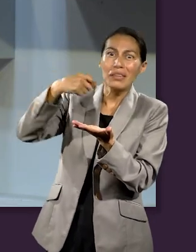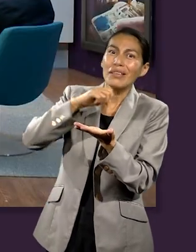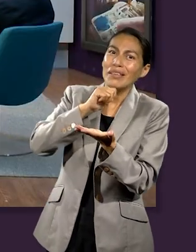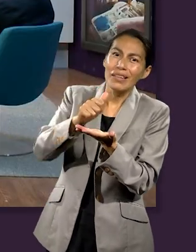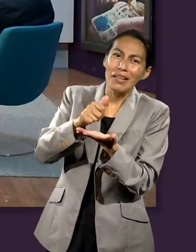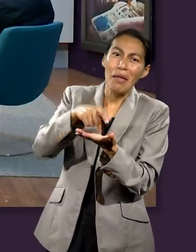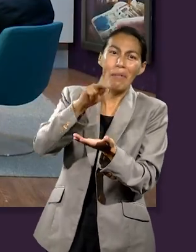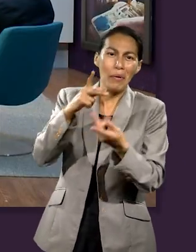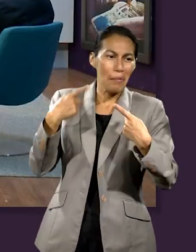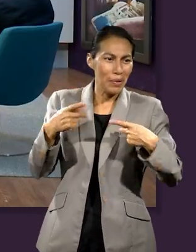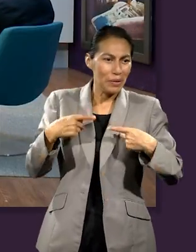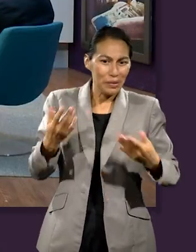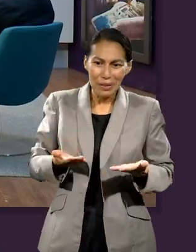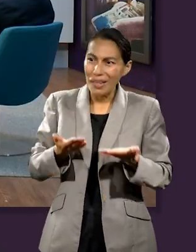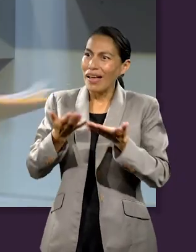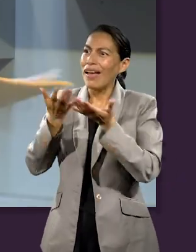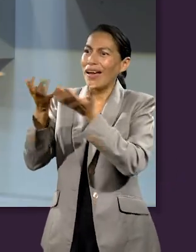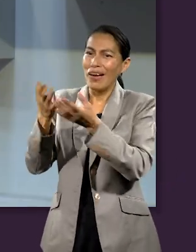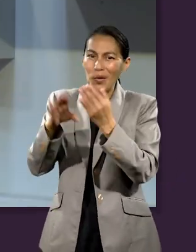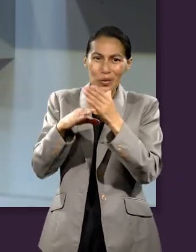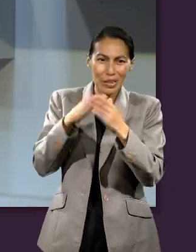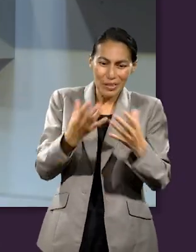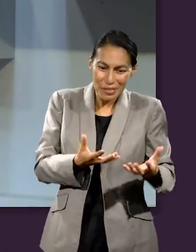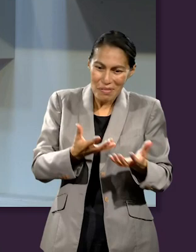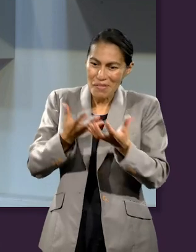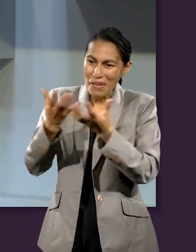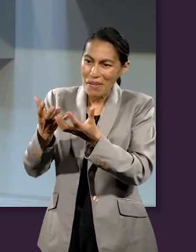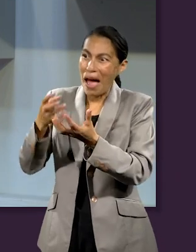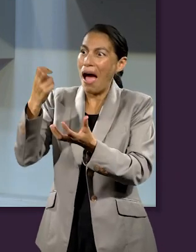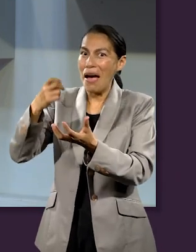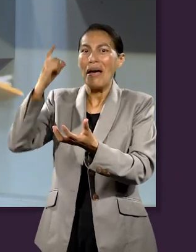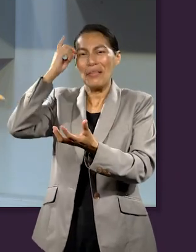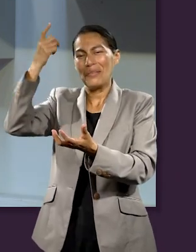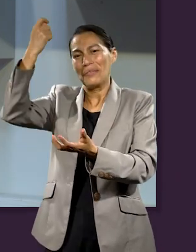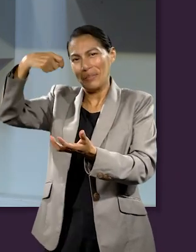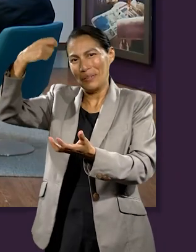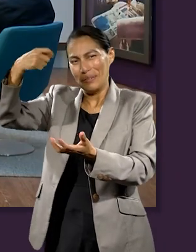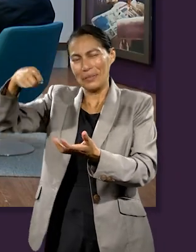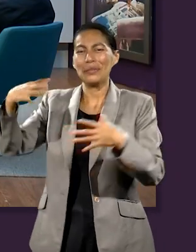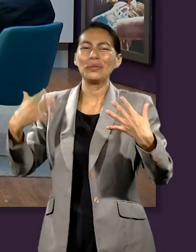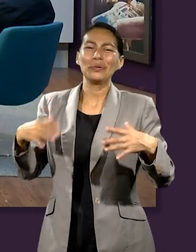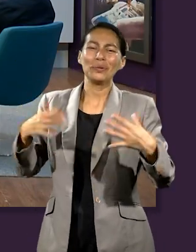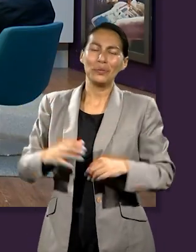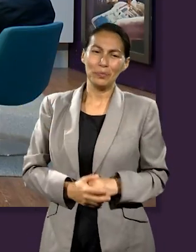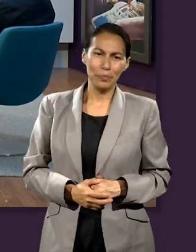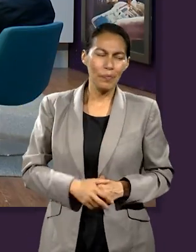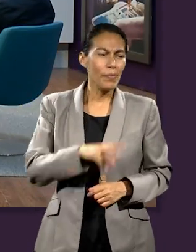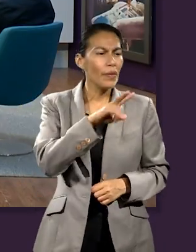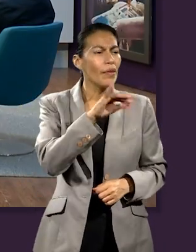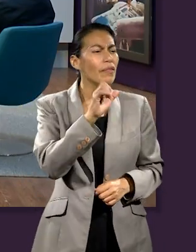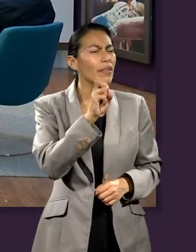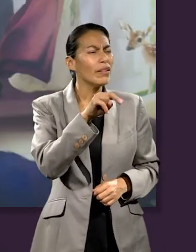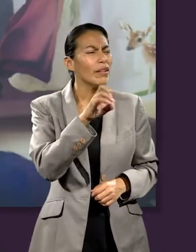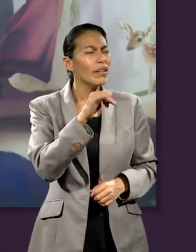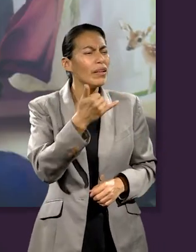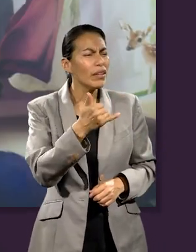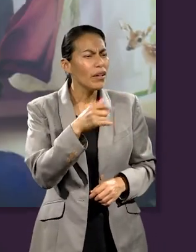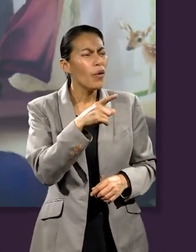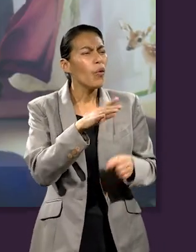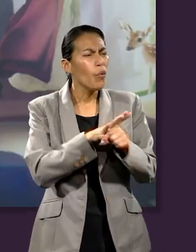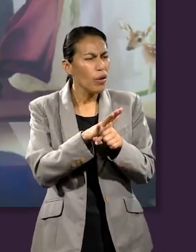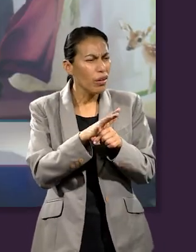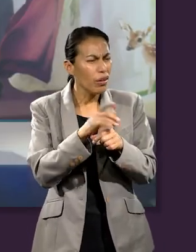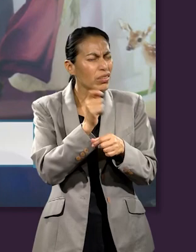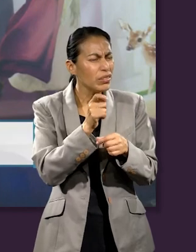bendice. Gracias por ese comentario. Vianey, ¿cuál es el concepto y la relación entre ofrenda y adoración para ti? Sí, pastor,